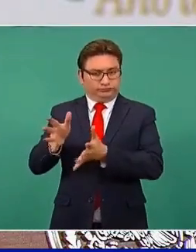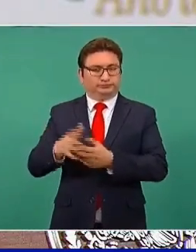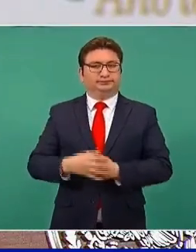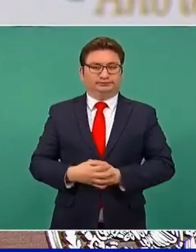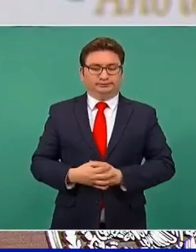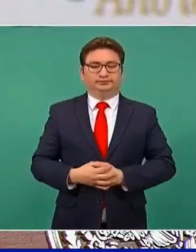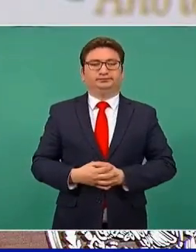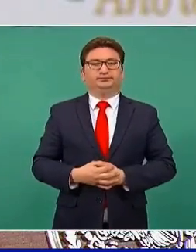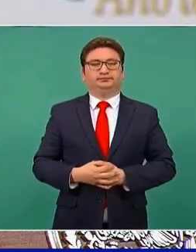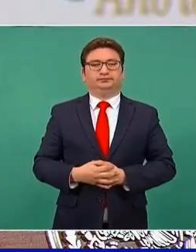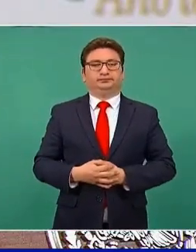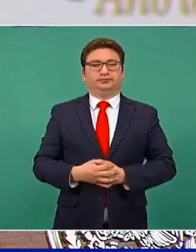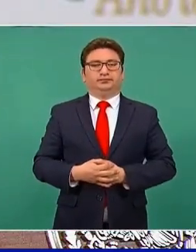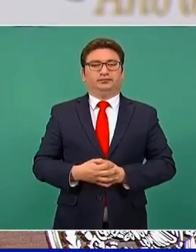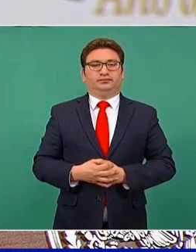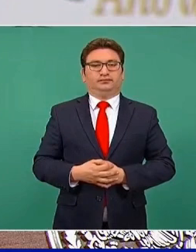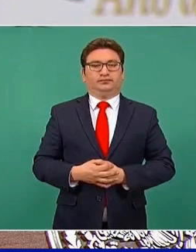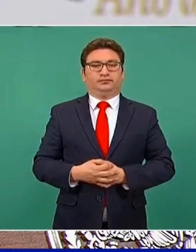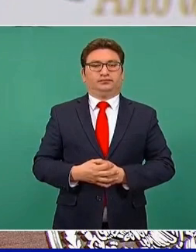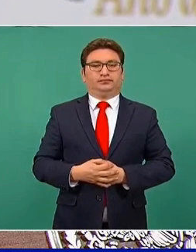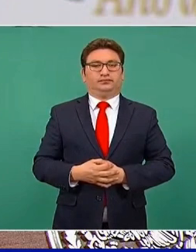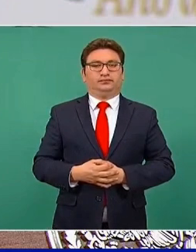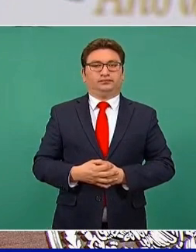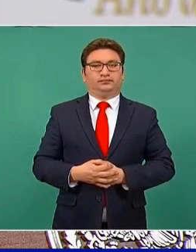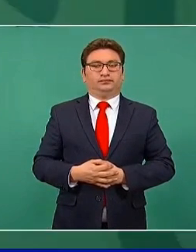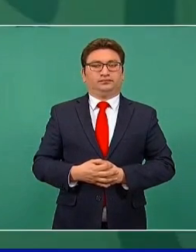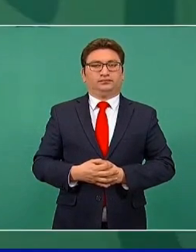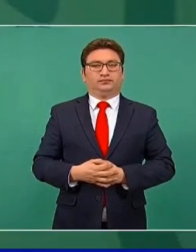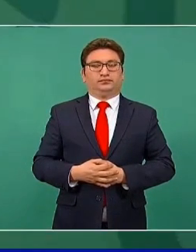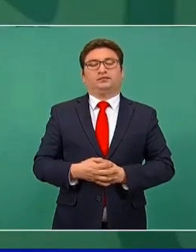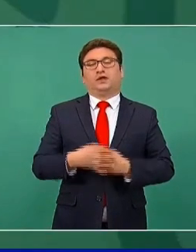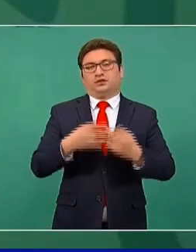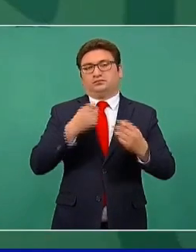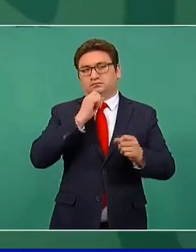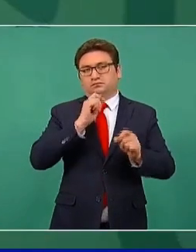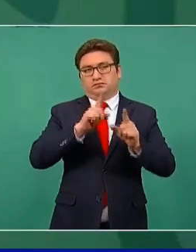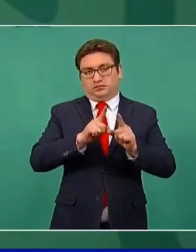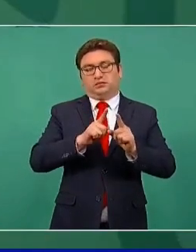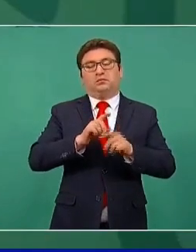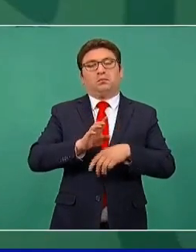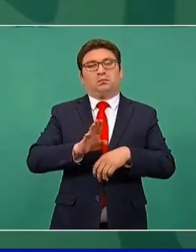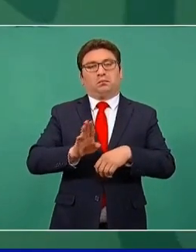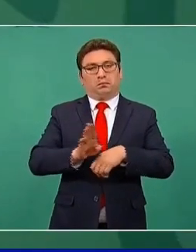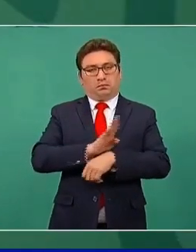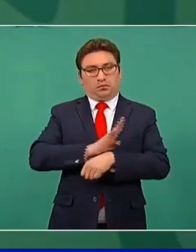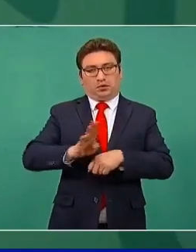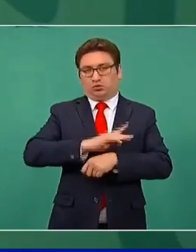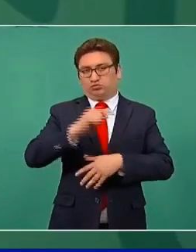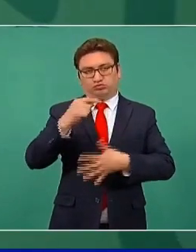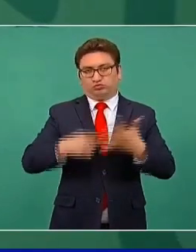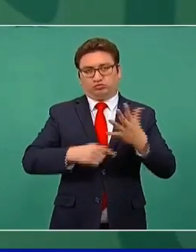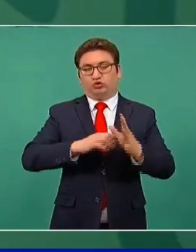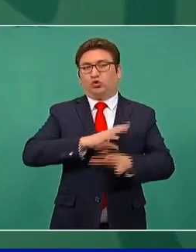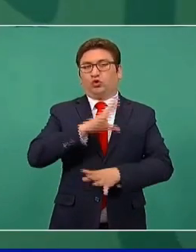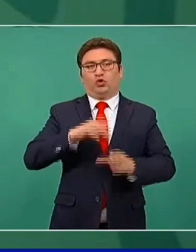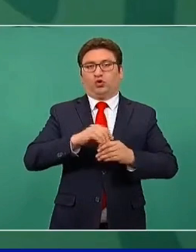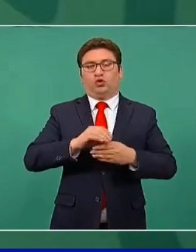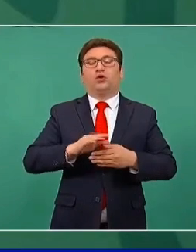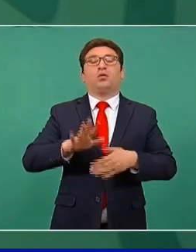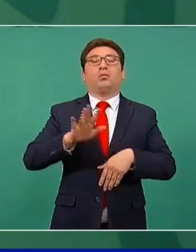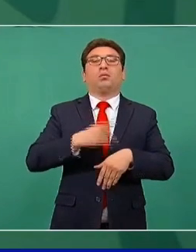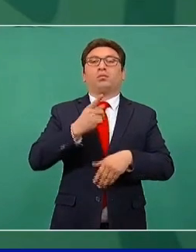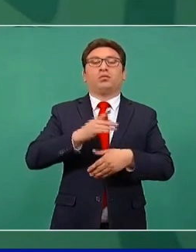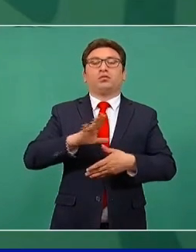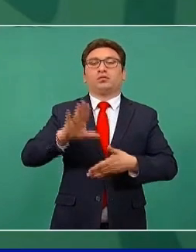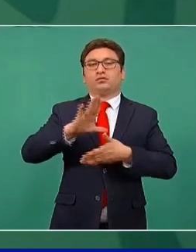además con todas las ventajas que significa América del Norte.